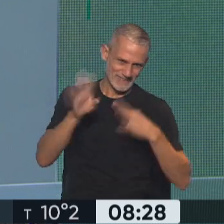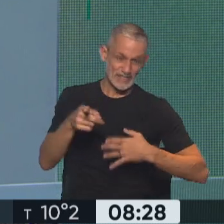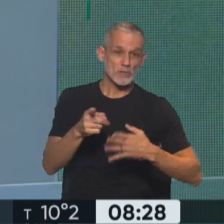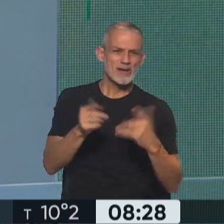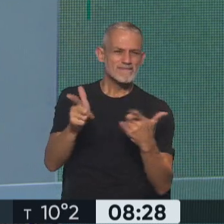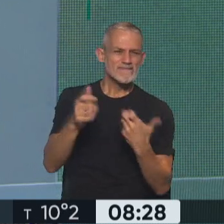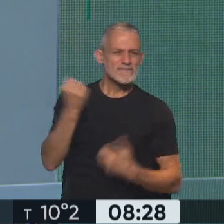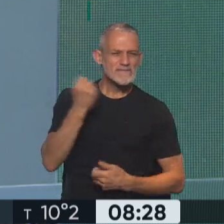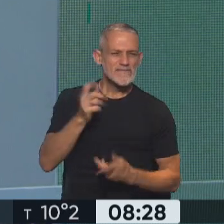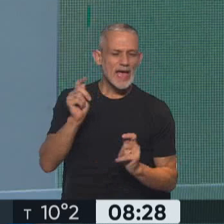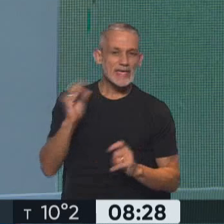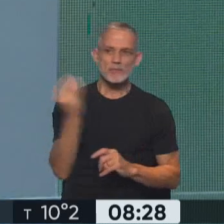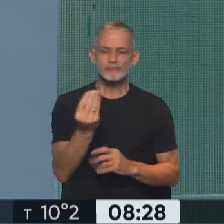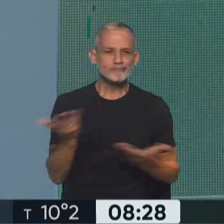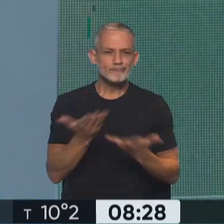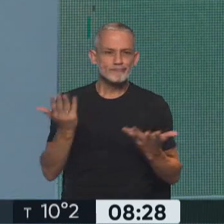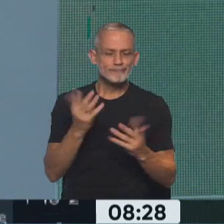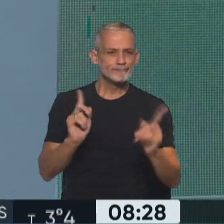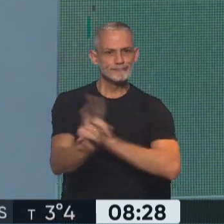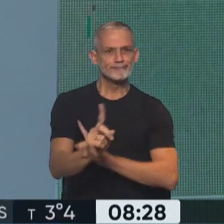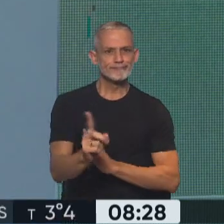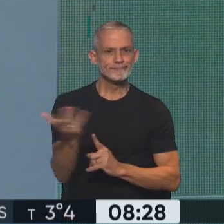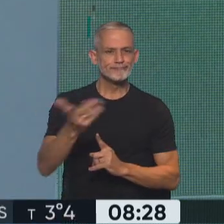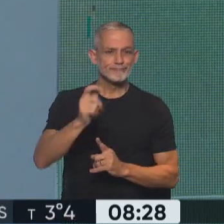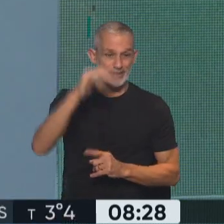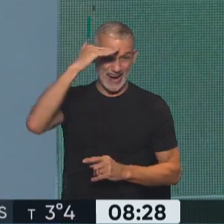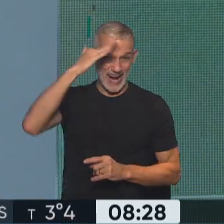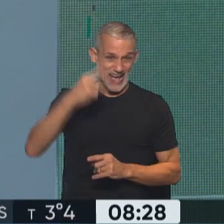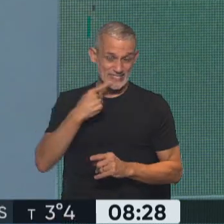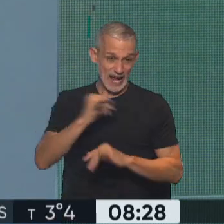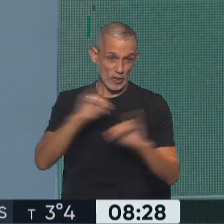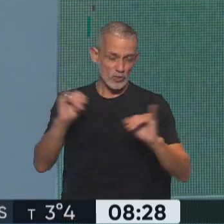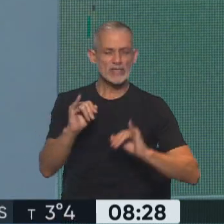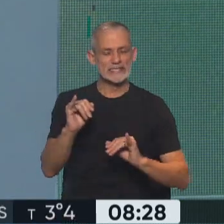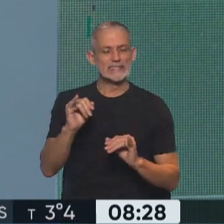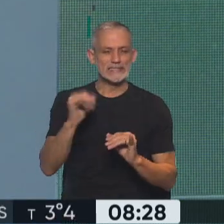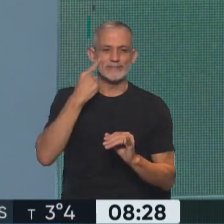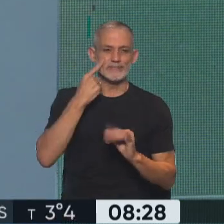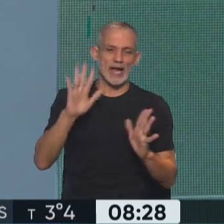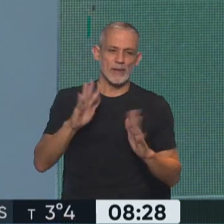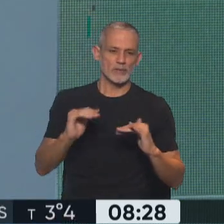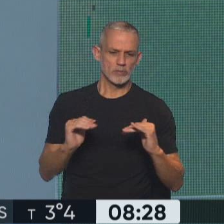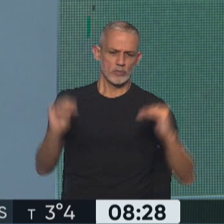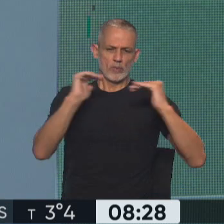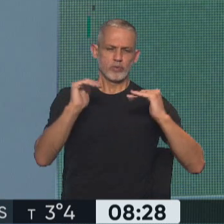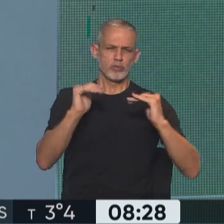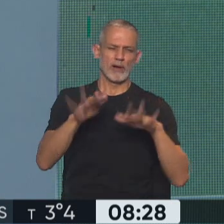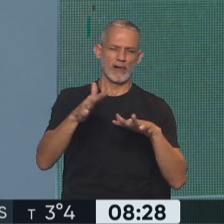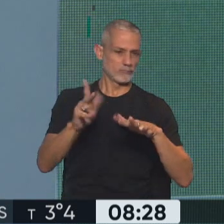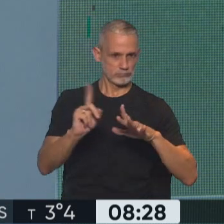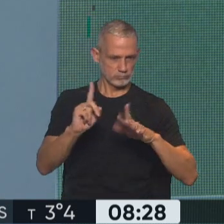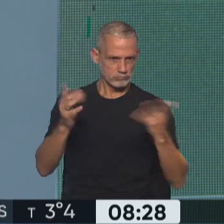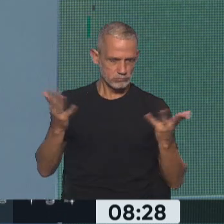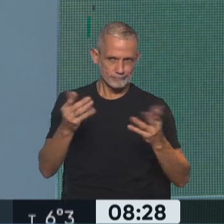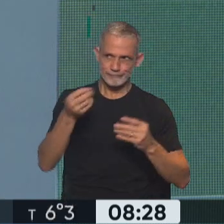delantero, pero un reemplazo, como dijo Marcelo Gallardo en la última conferencia de prensa, que uno siempre lo entiende, al nivel de la jerarquía del futbolista que